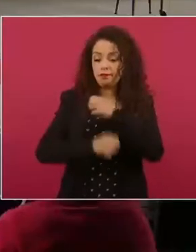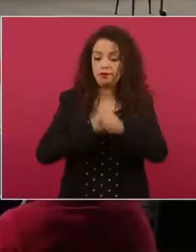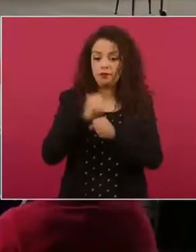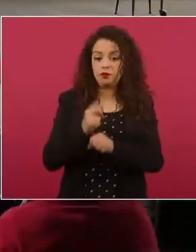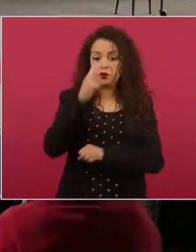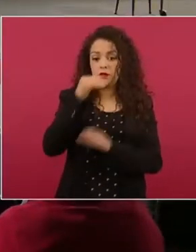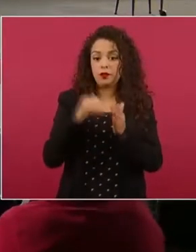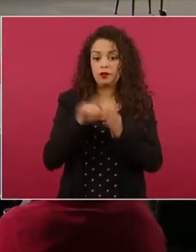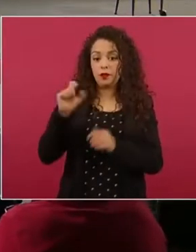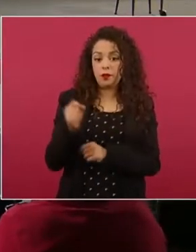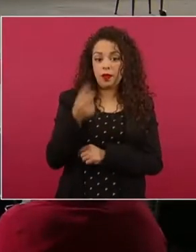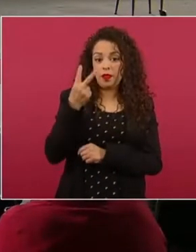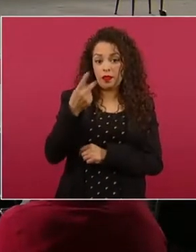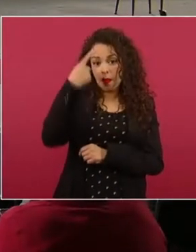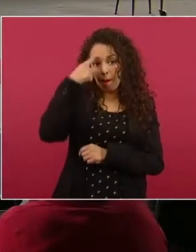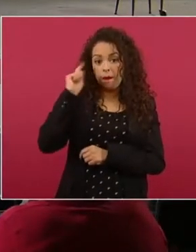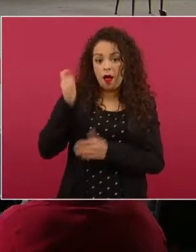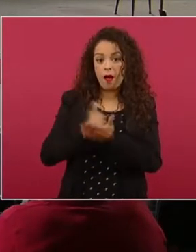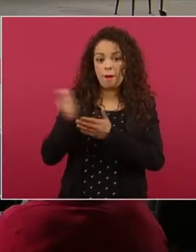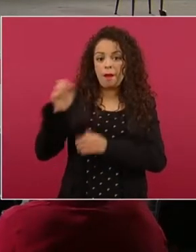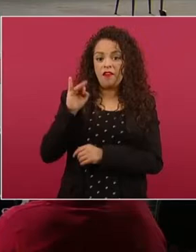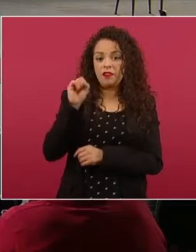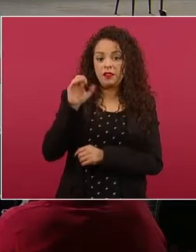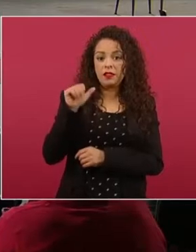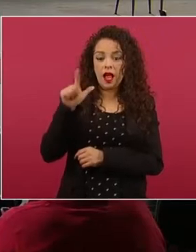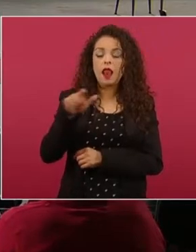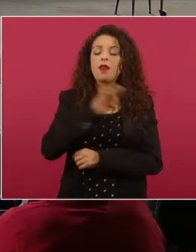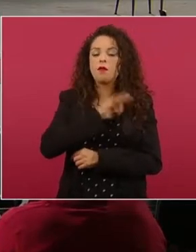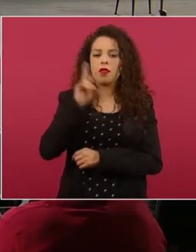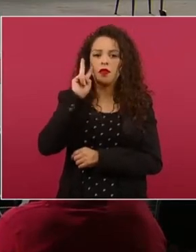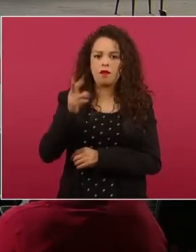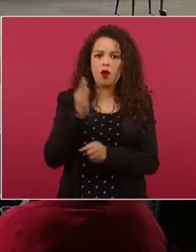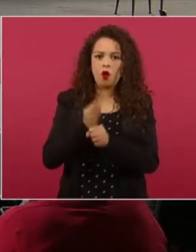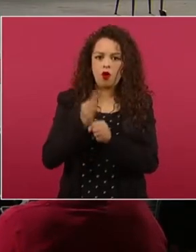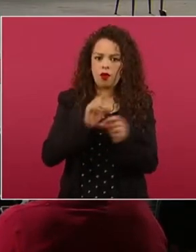total el seis por ciento de los pagos. Aquí lo vemos en pantalla.